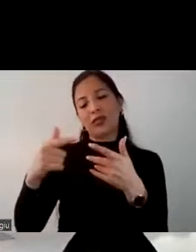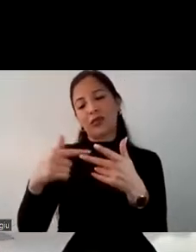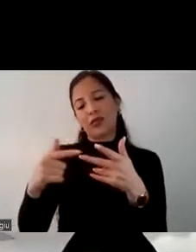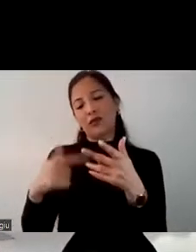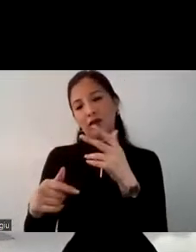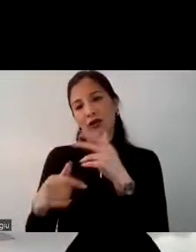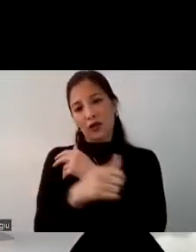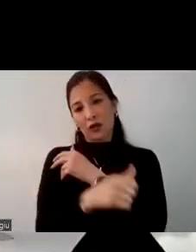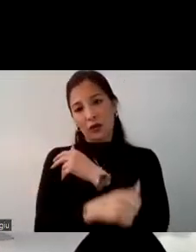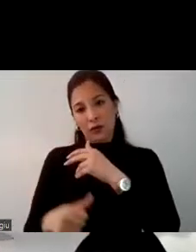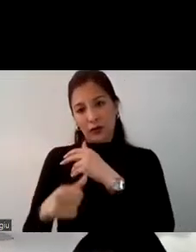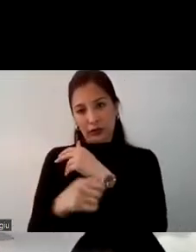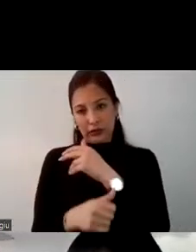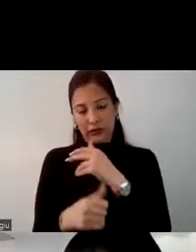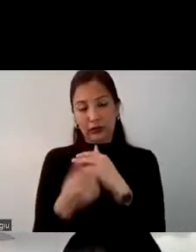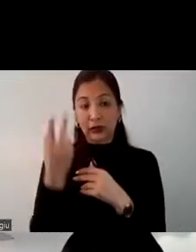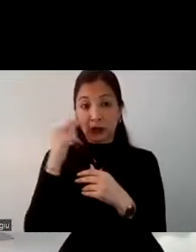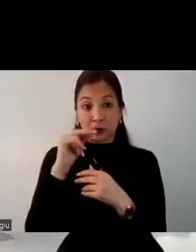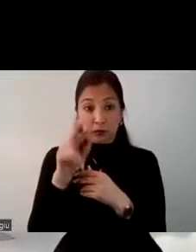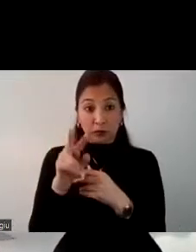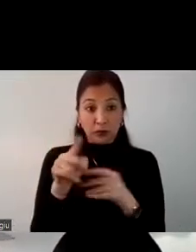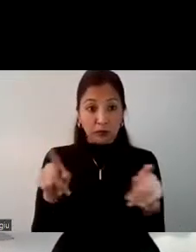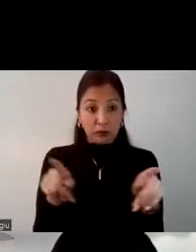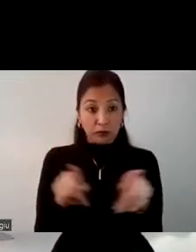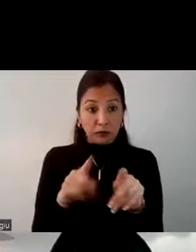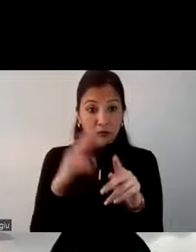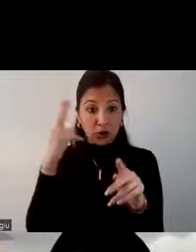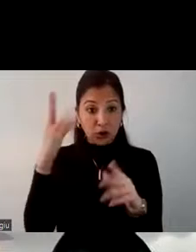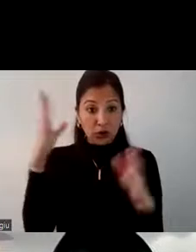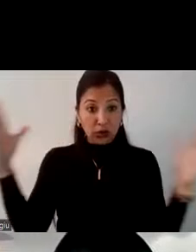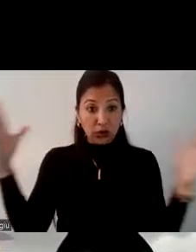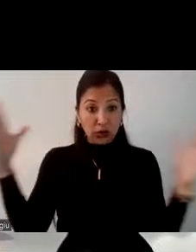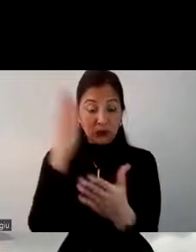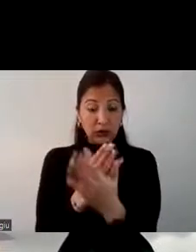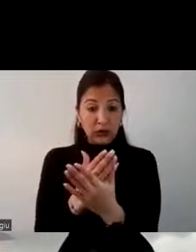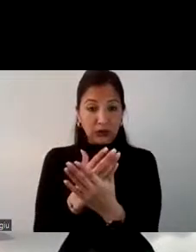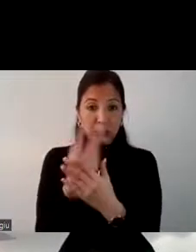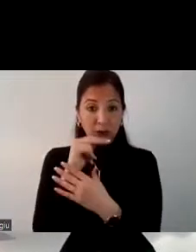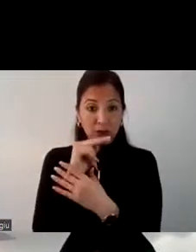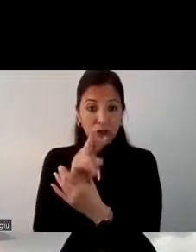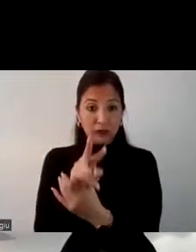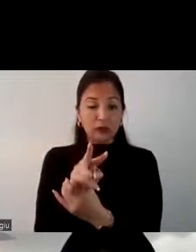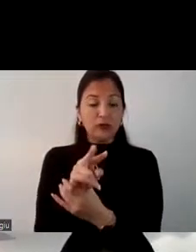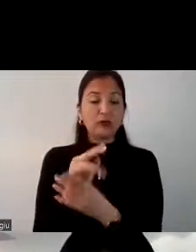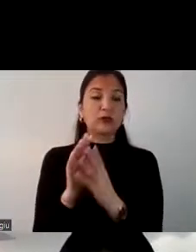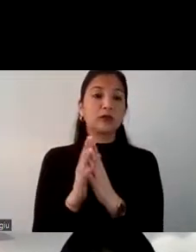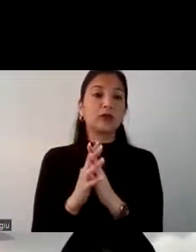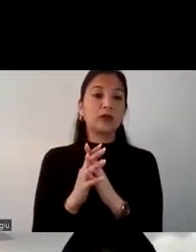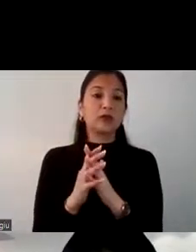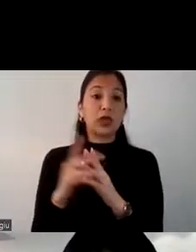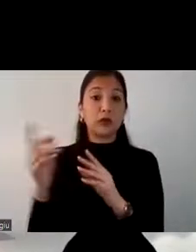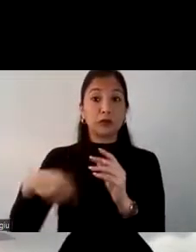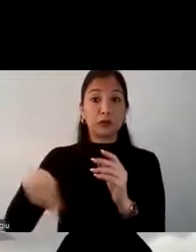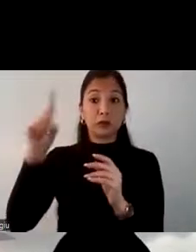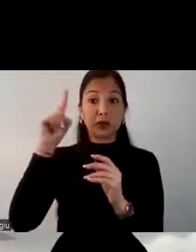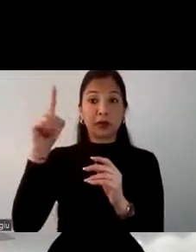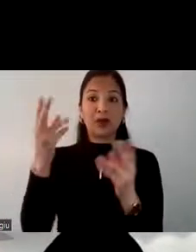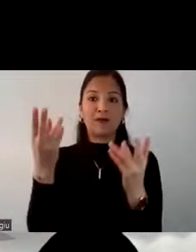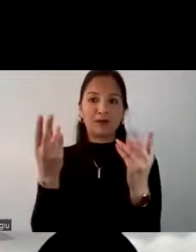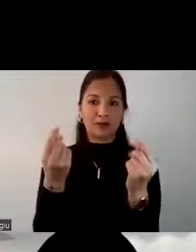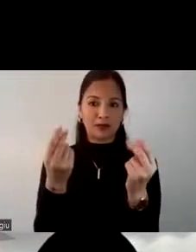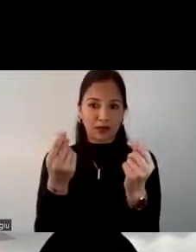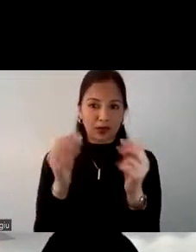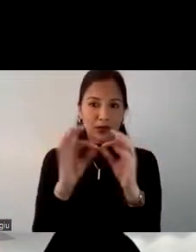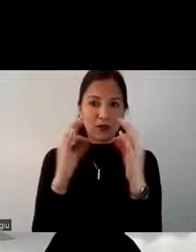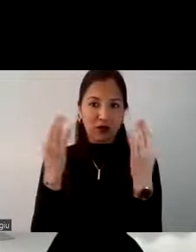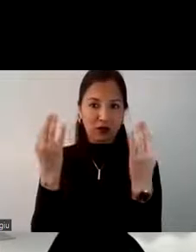un poco más a detalles. Y acá hay dos grandes barreras que estamos observando. La primera es la economía familiar,